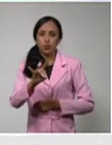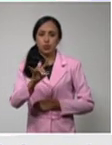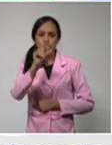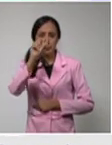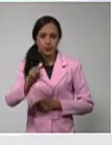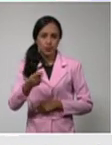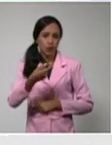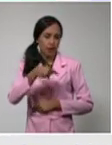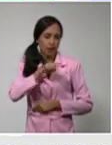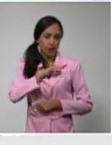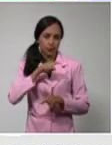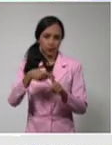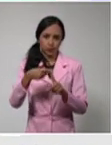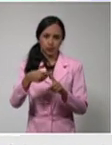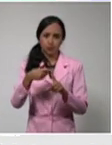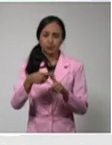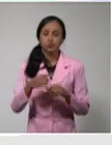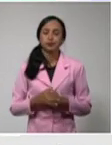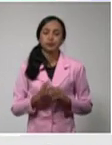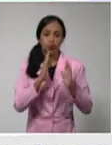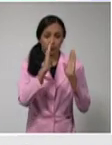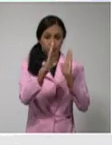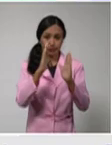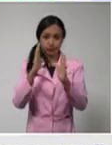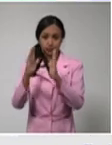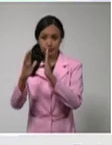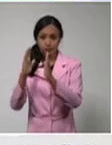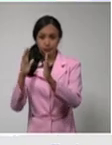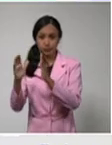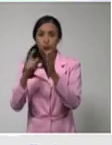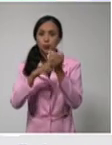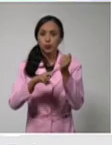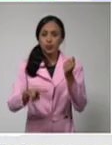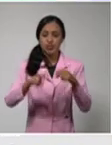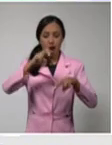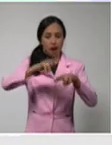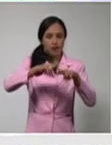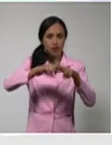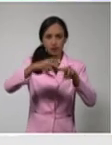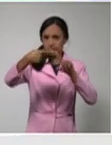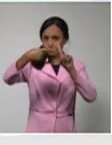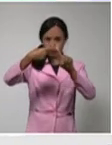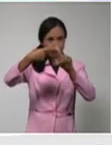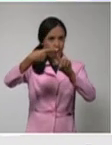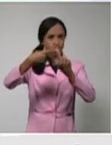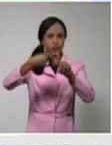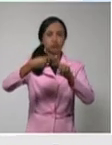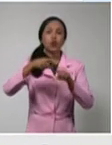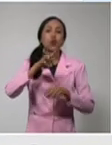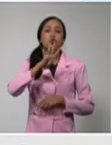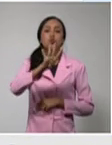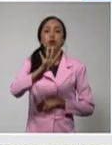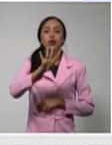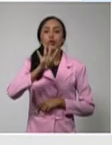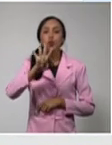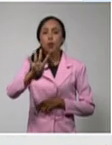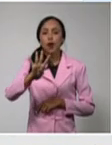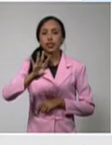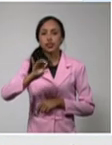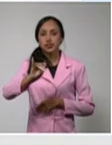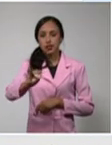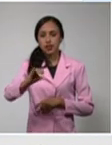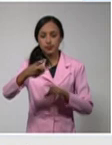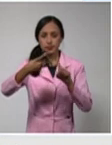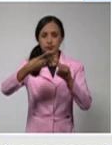Por provincias, la de La Habana con el mayor número, 446. Le sigue